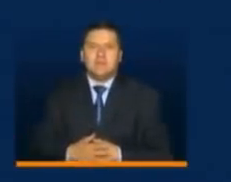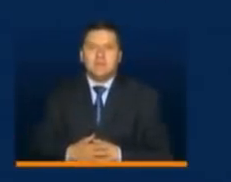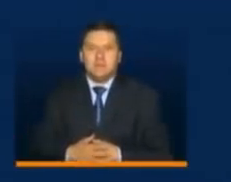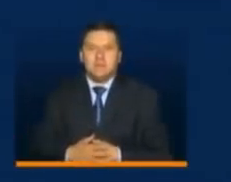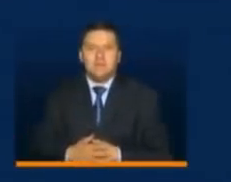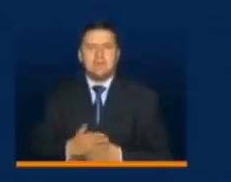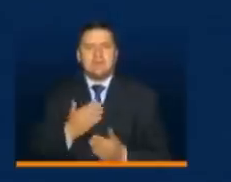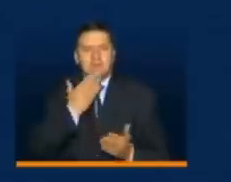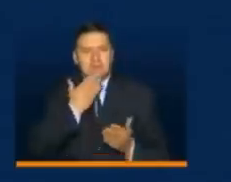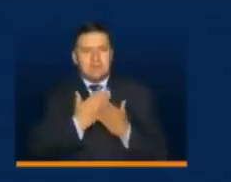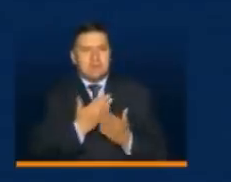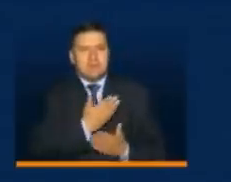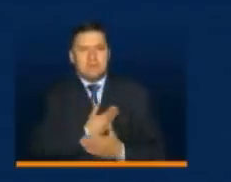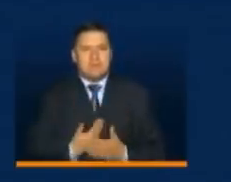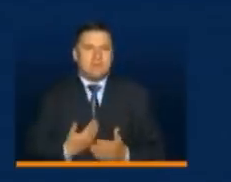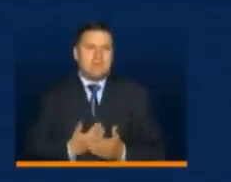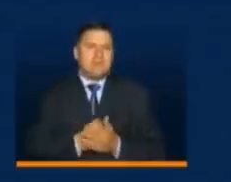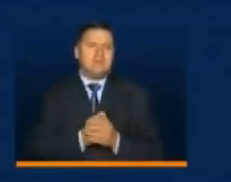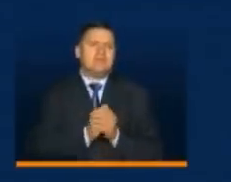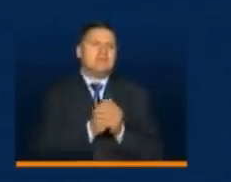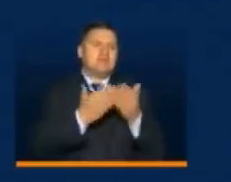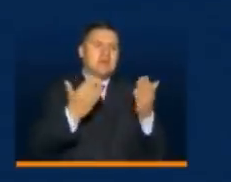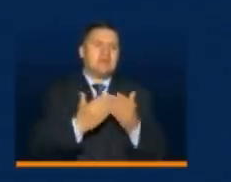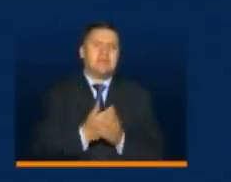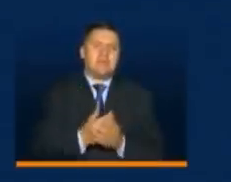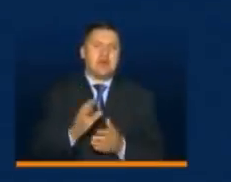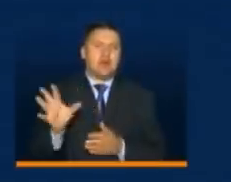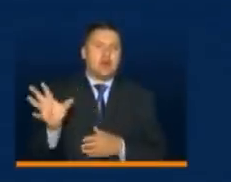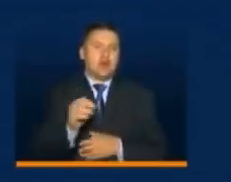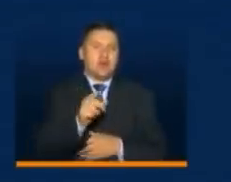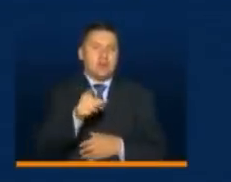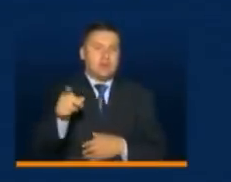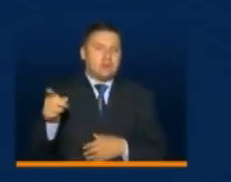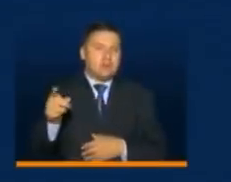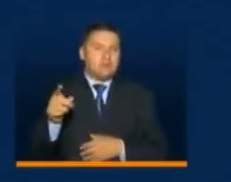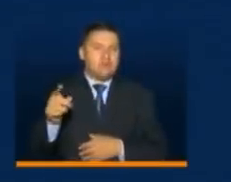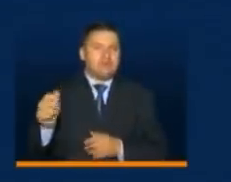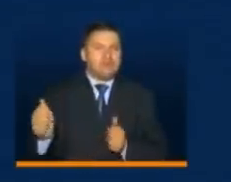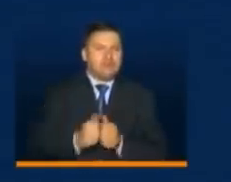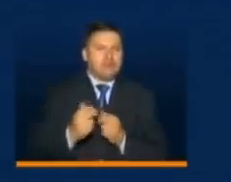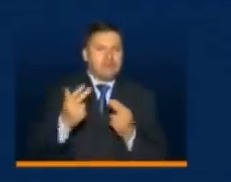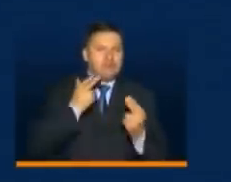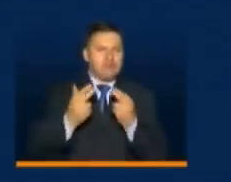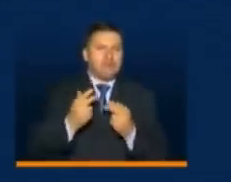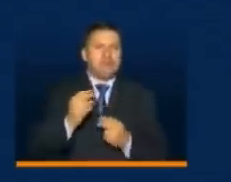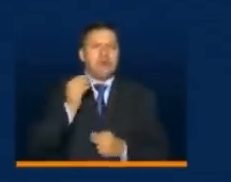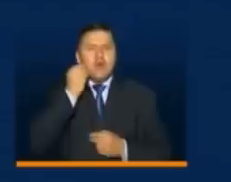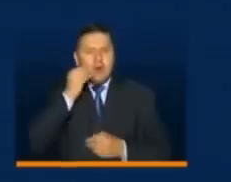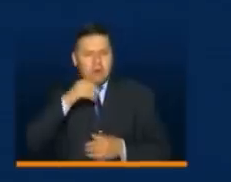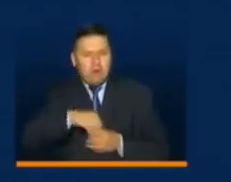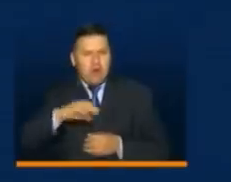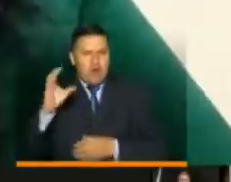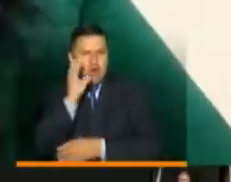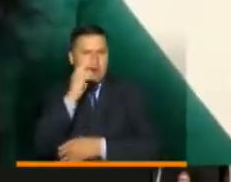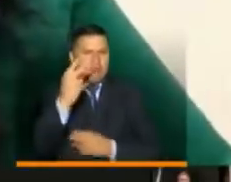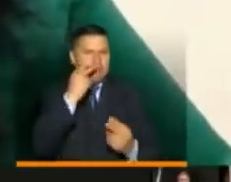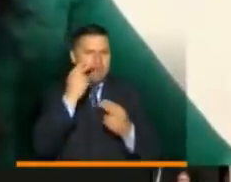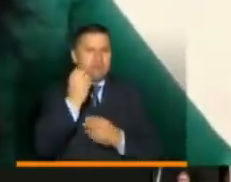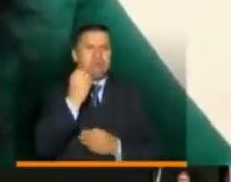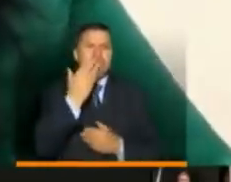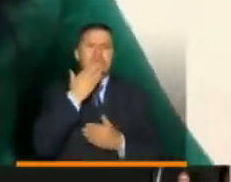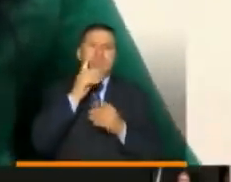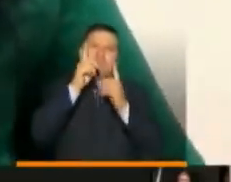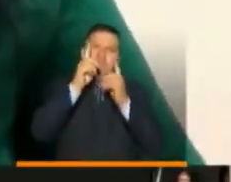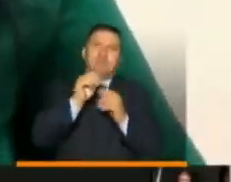Gracias, presidente. Con un saludo para usted, para todos los que nos acompañan y para los hogares colombianos, muchísimas